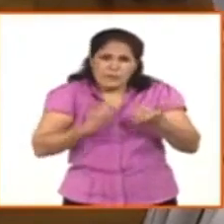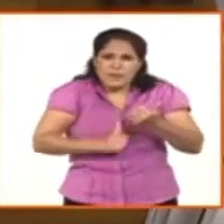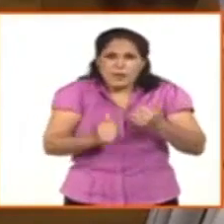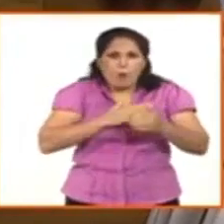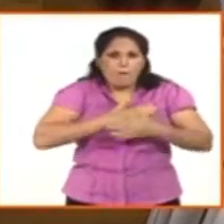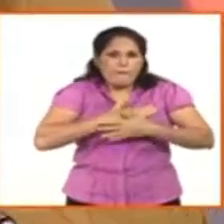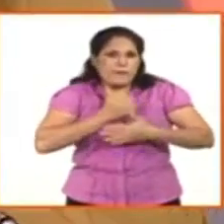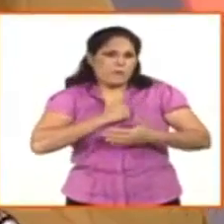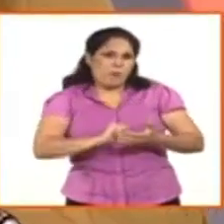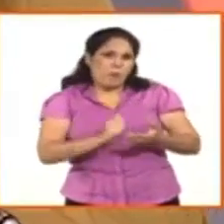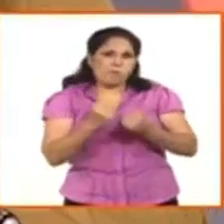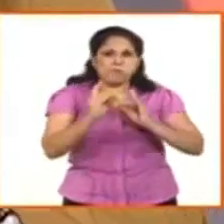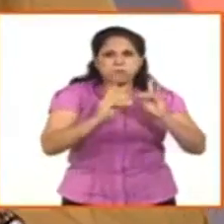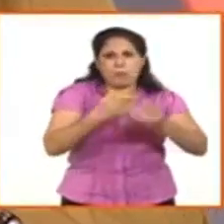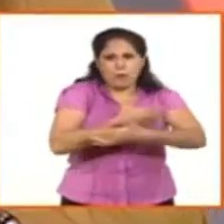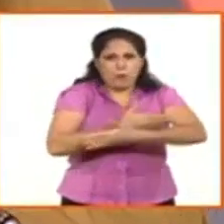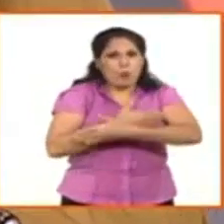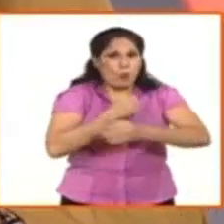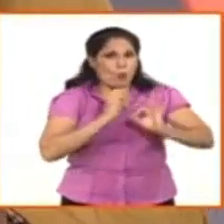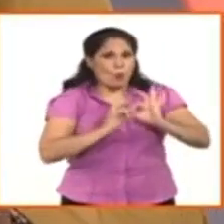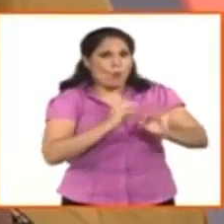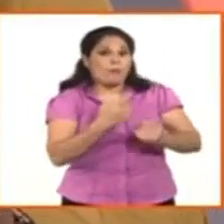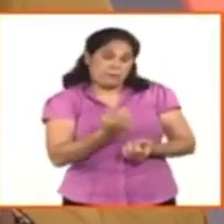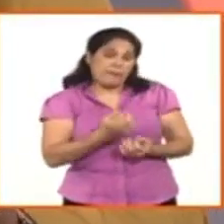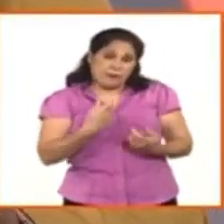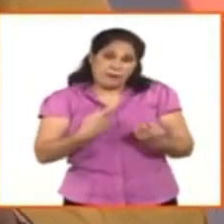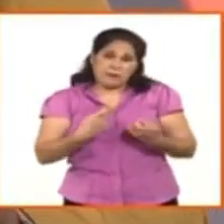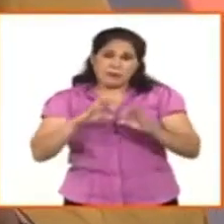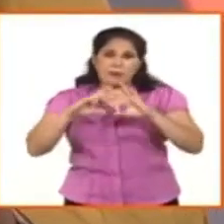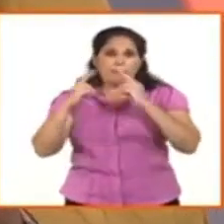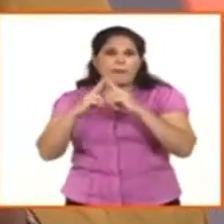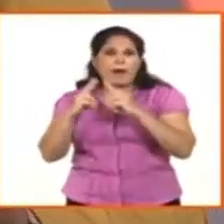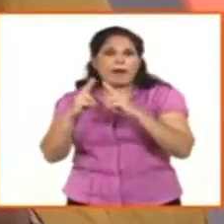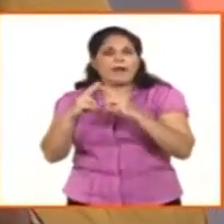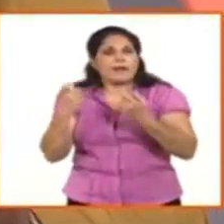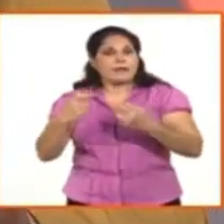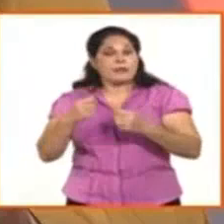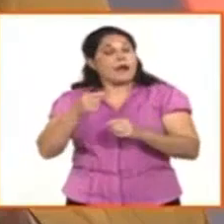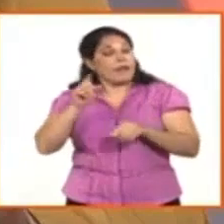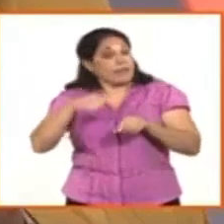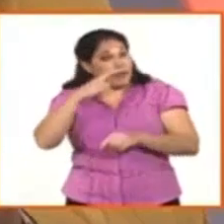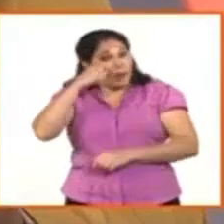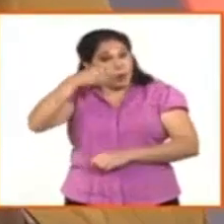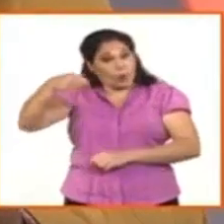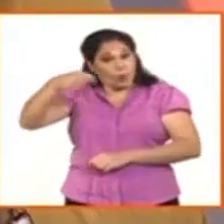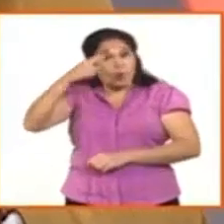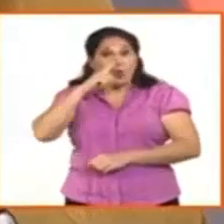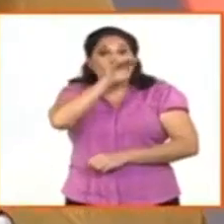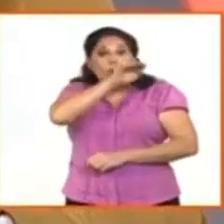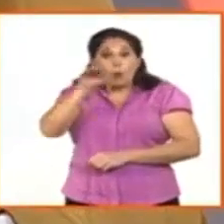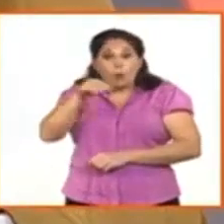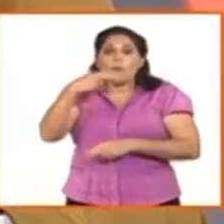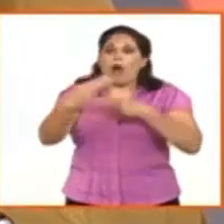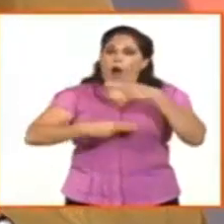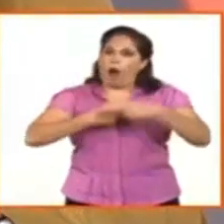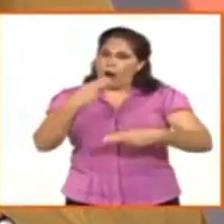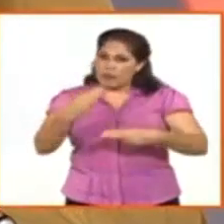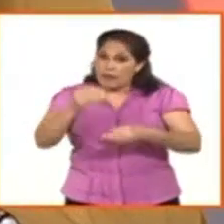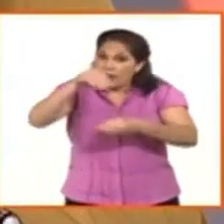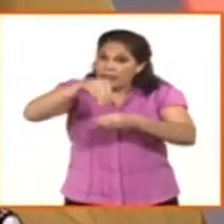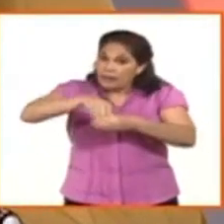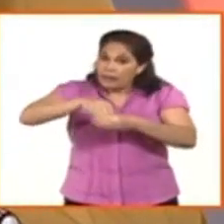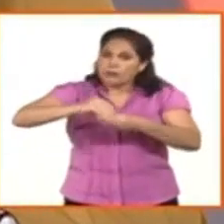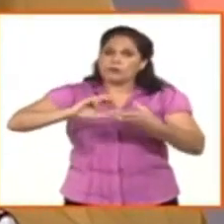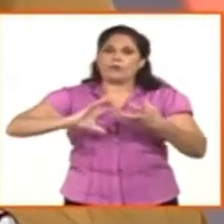Exacto. Primero, hay que elaborar normas o disposiciones a lo interno en el sistema